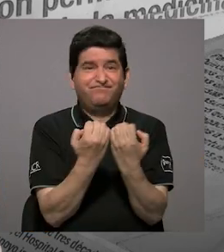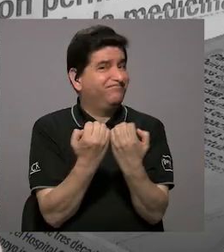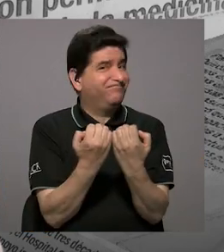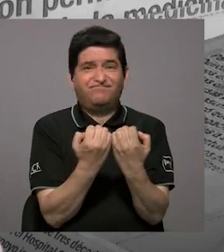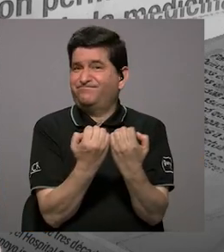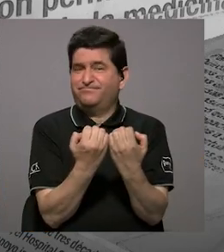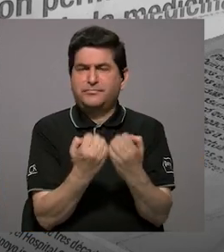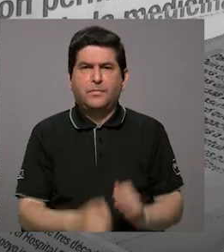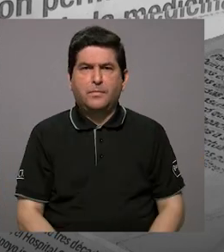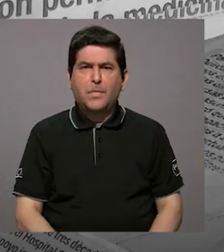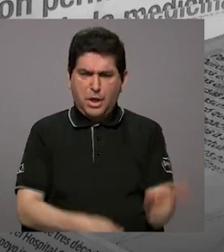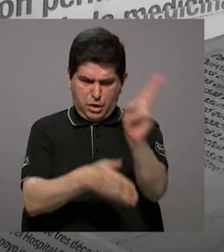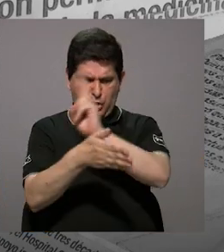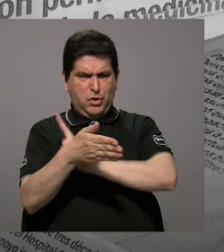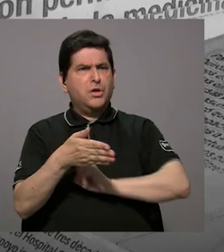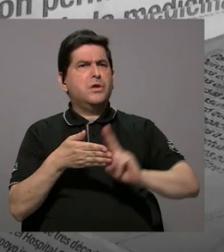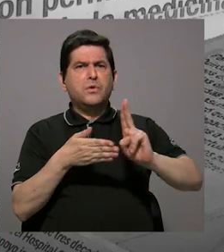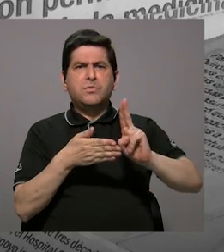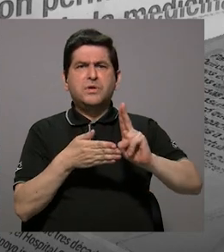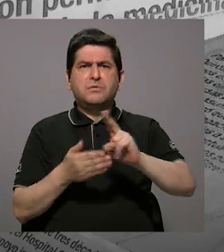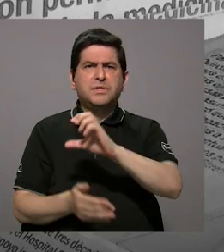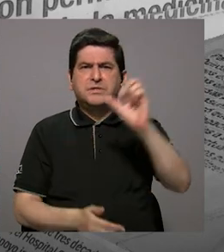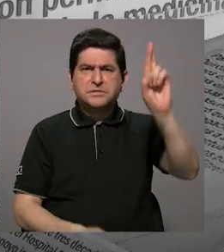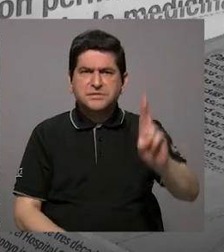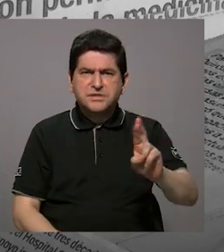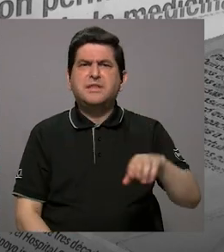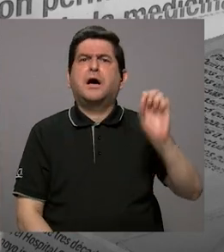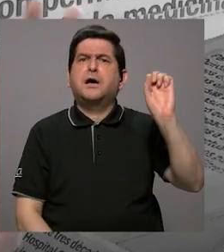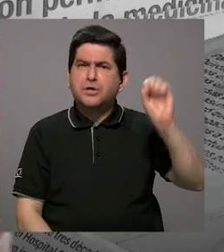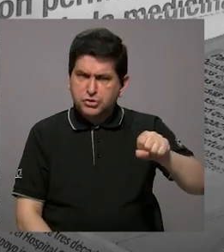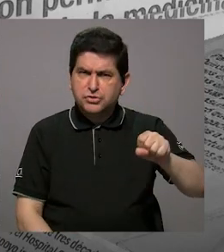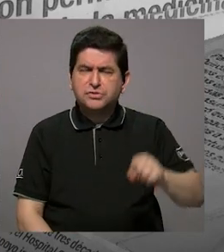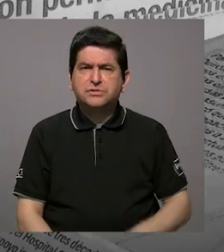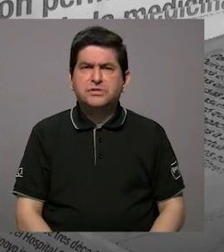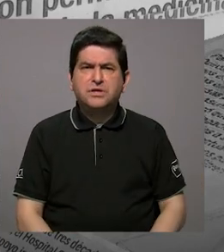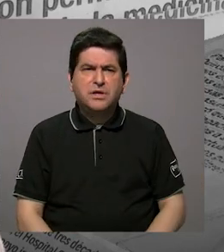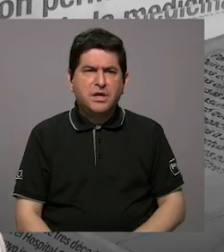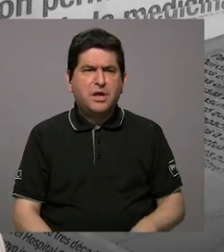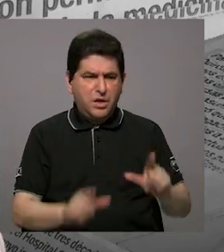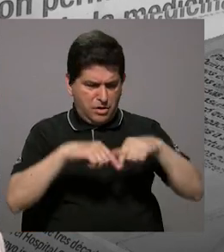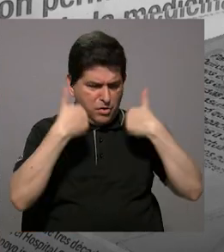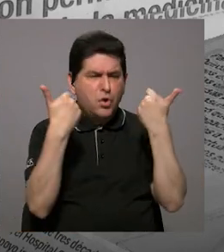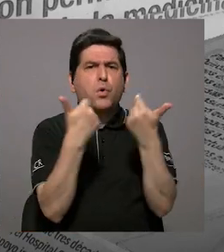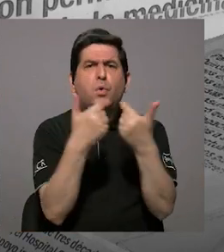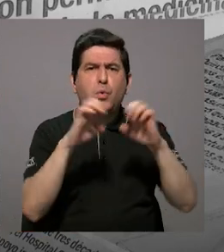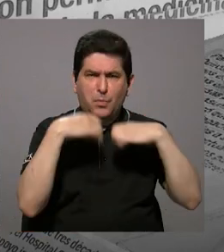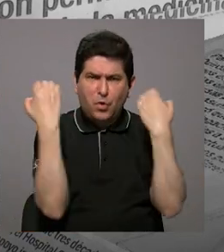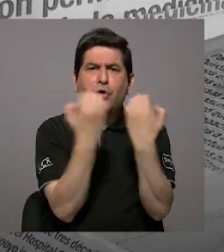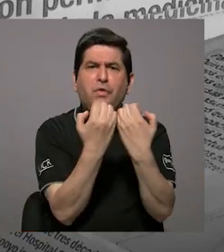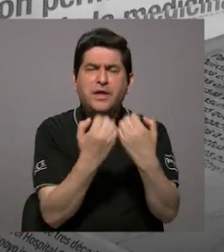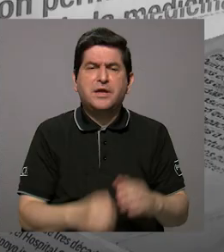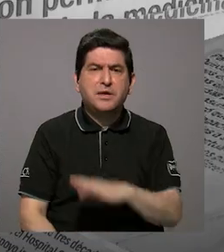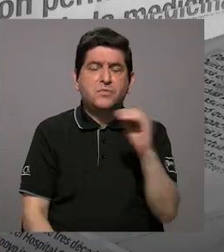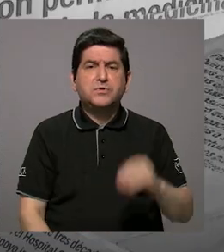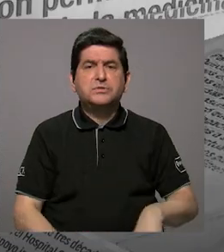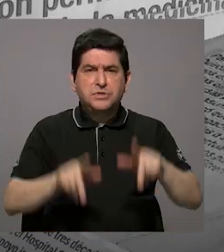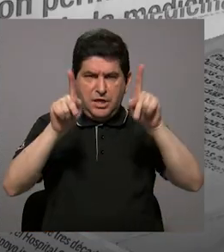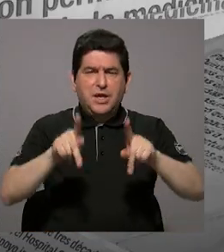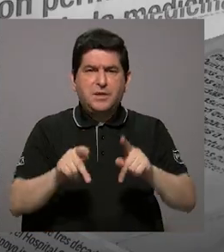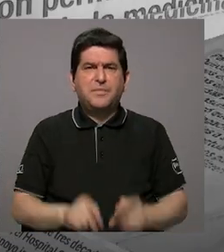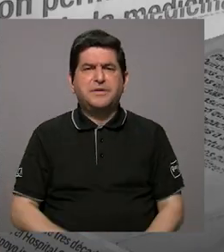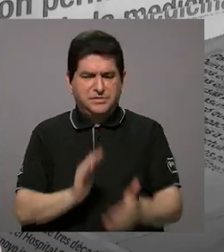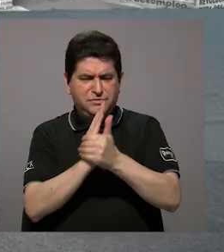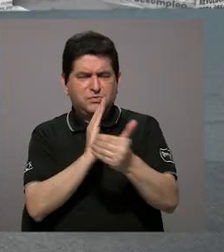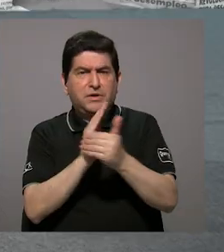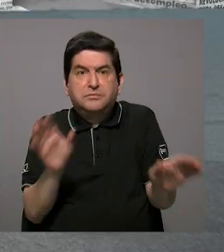equipos. ¿Cómo es que la universidad maneja todo ese componente y además el recurso